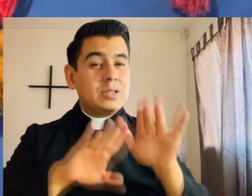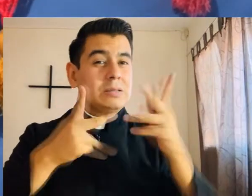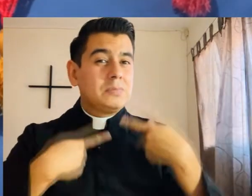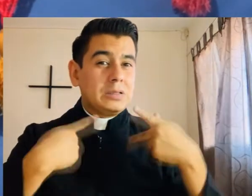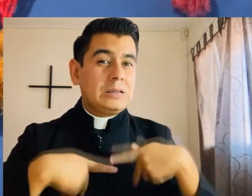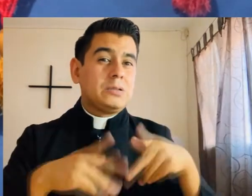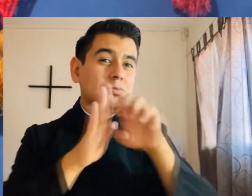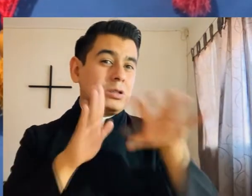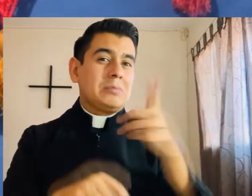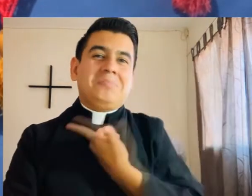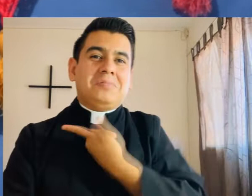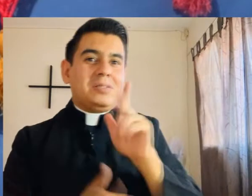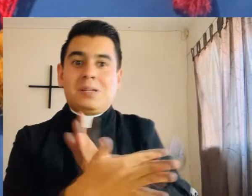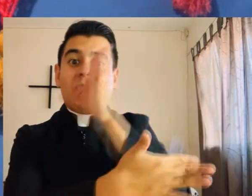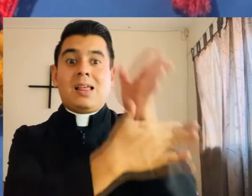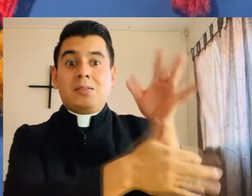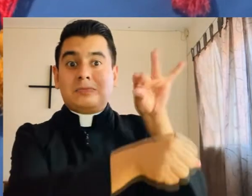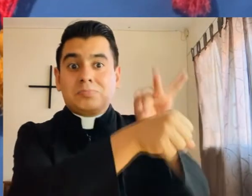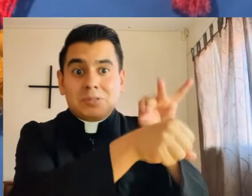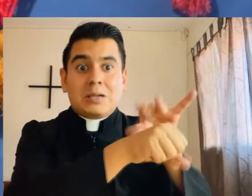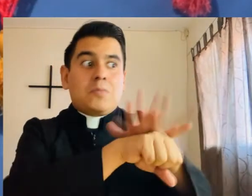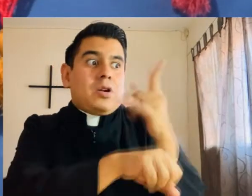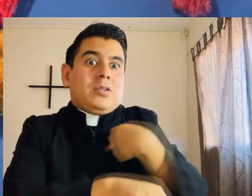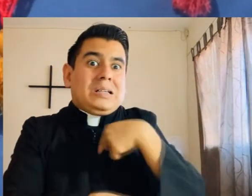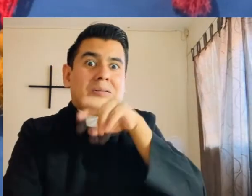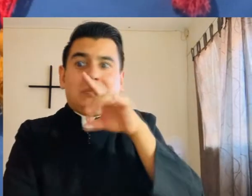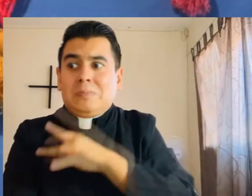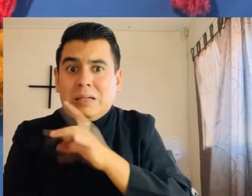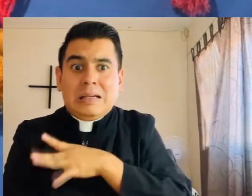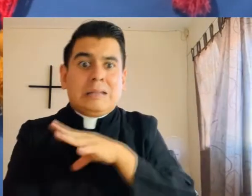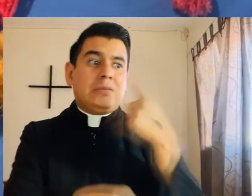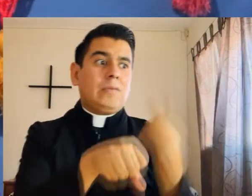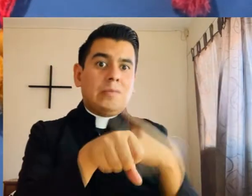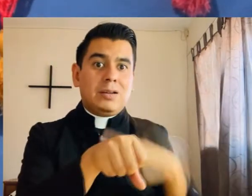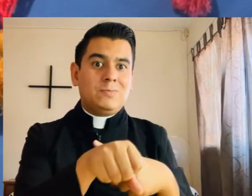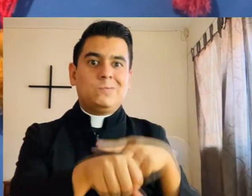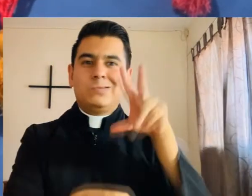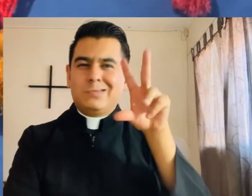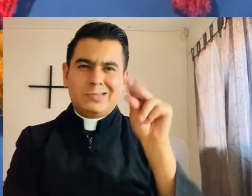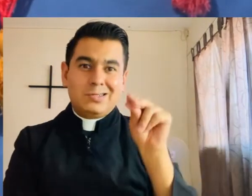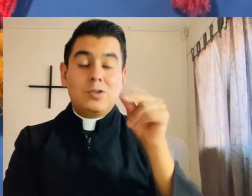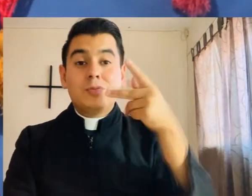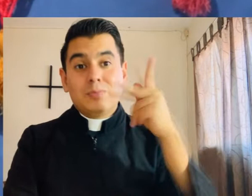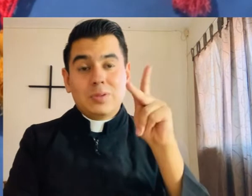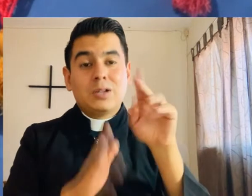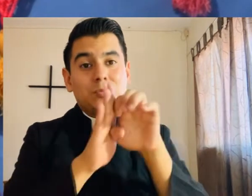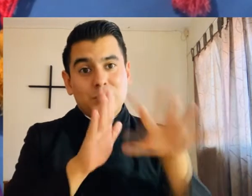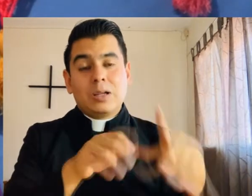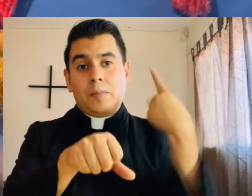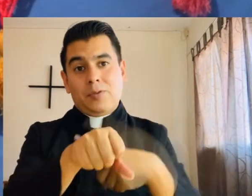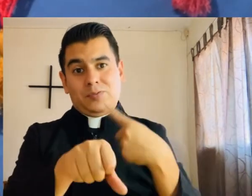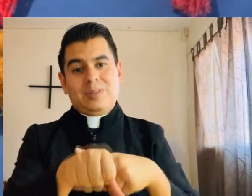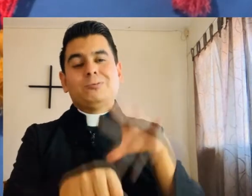personas a las que no les gusta ir al médico porque piensan que pueden descubrirles alguna enfermedad, la realidad